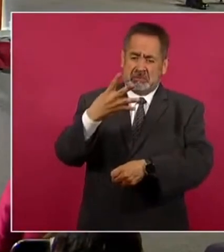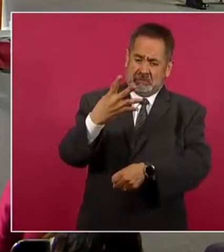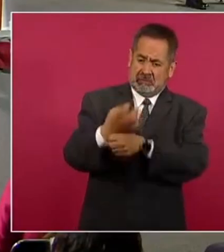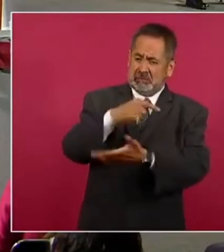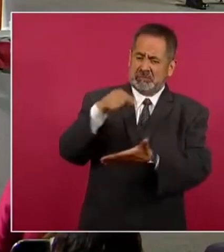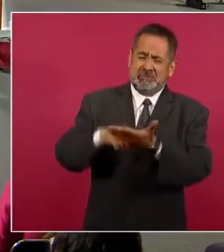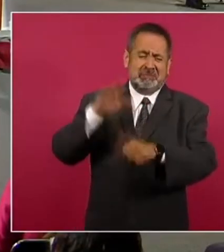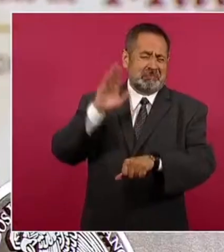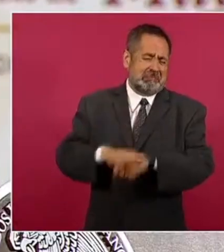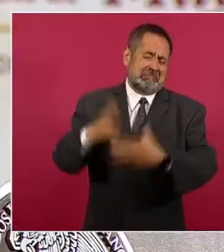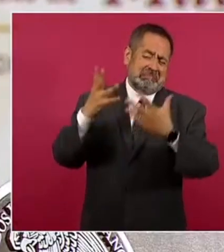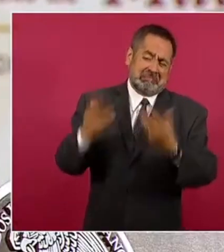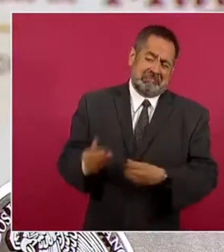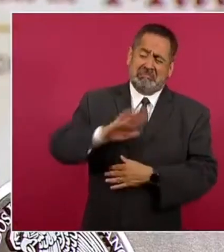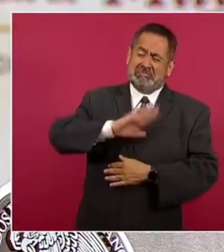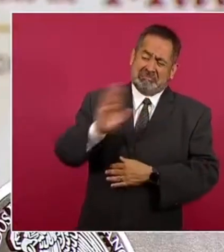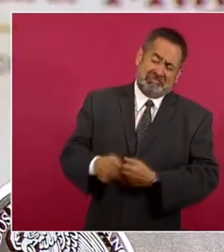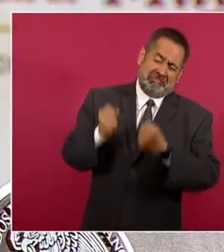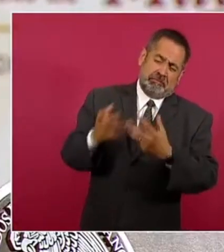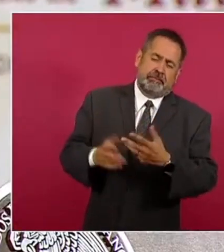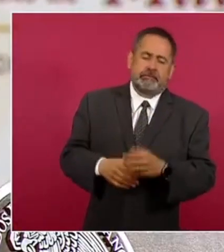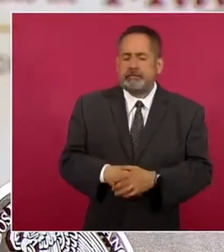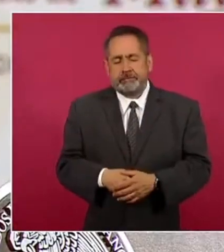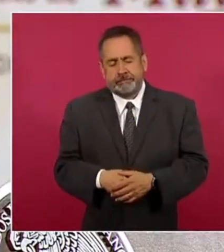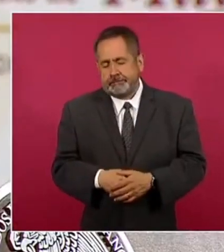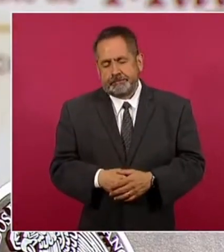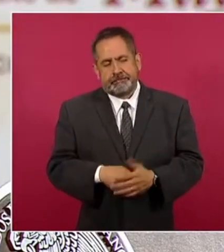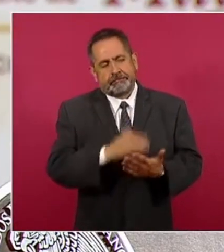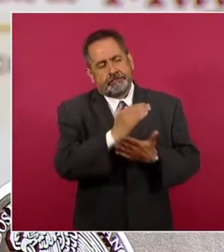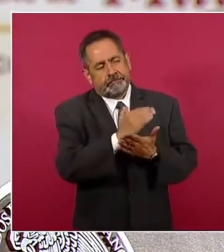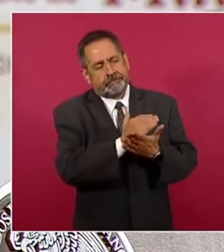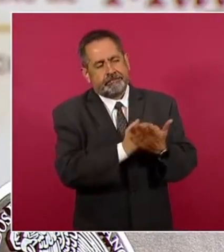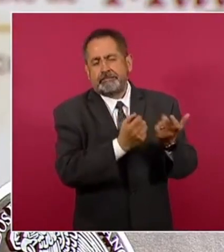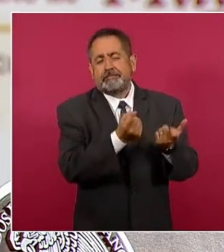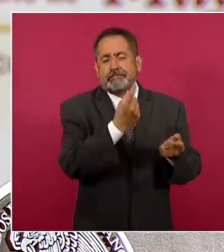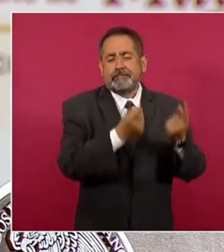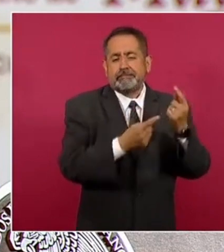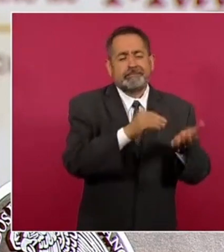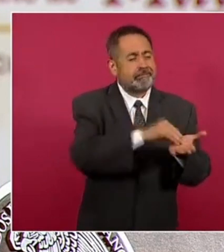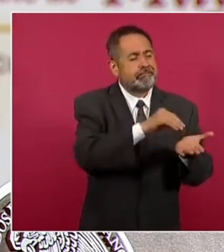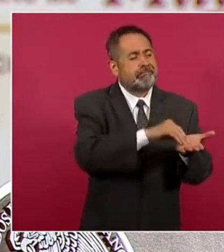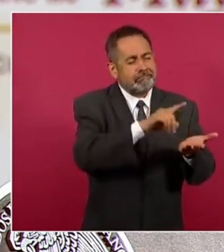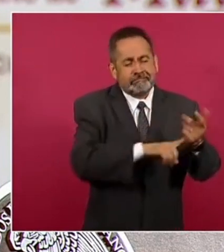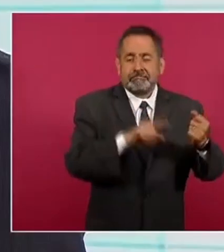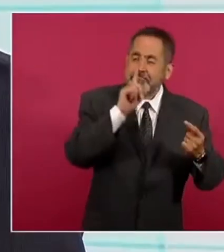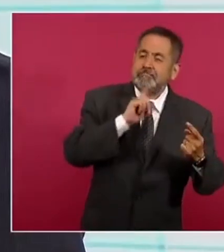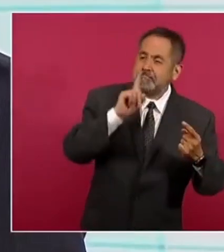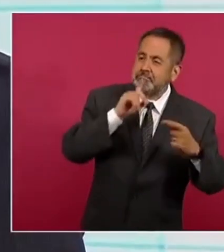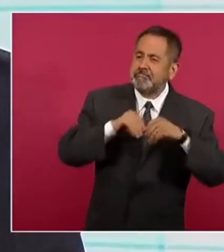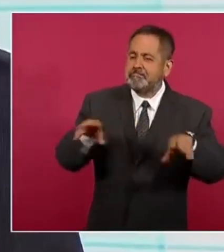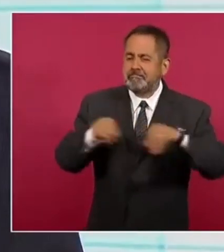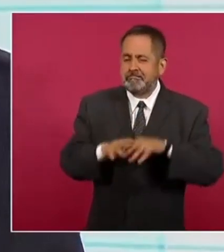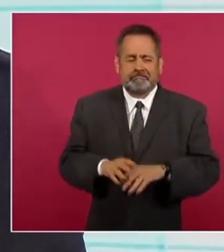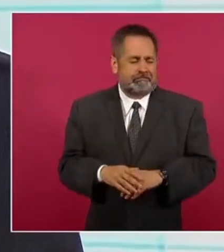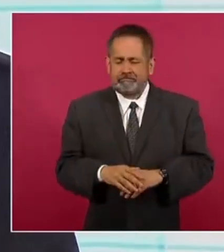mundo. Eso ya se redujo, ya sólo algunos columnistas de cuando en cuando insisten en esta mentira que fue una fabricación. Los datos